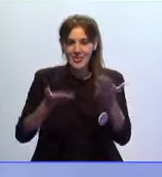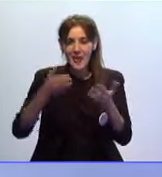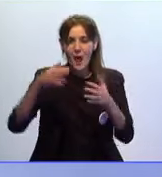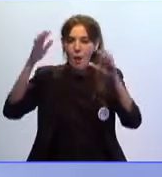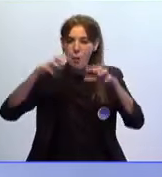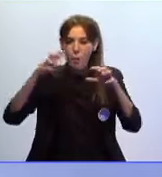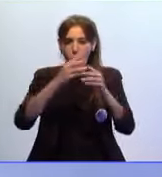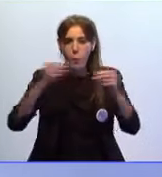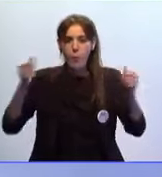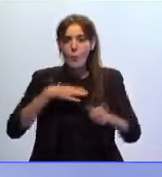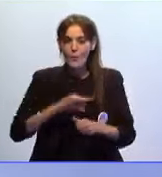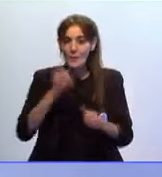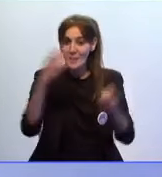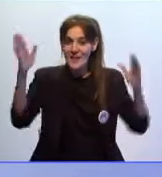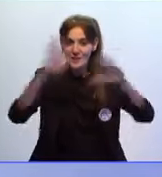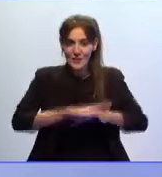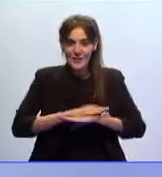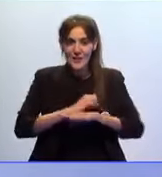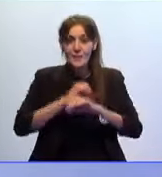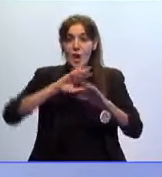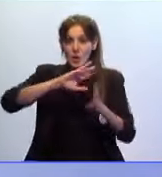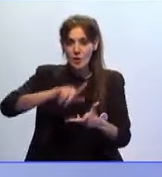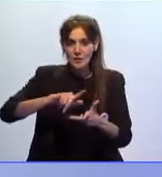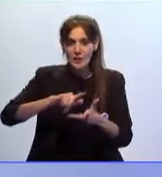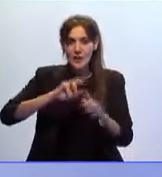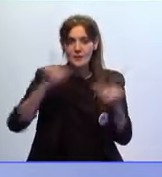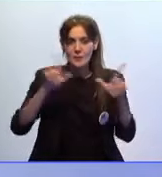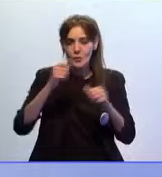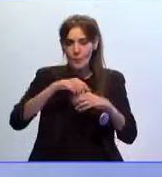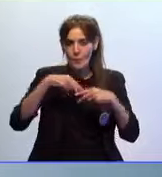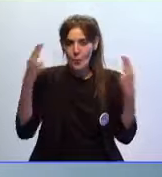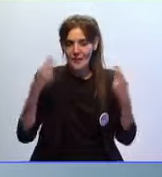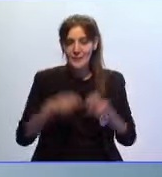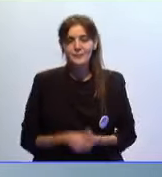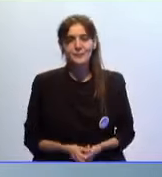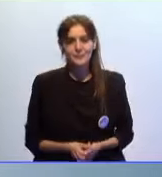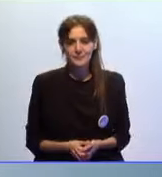retirando. Buenas noches. Noticias en la Televisión Pública.